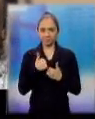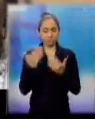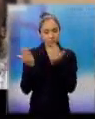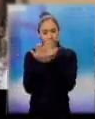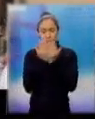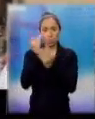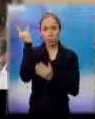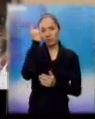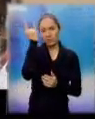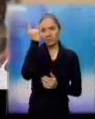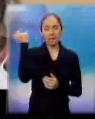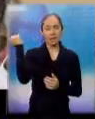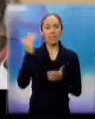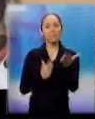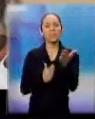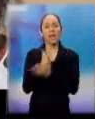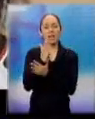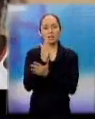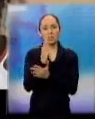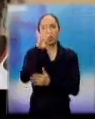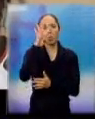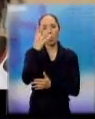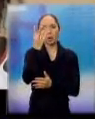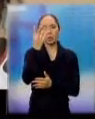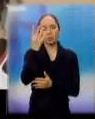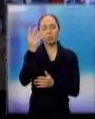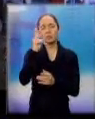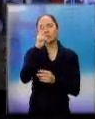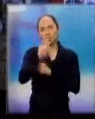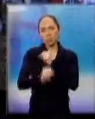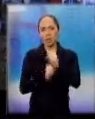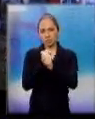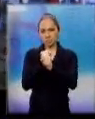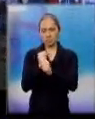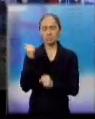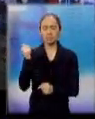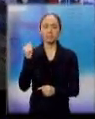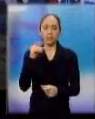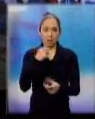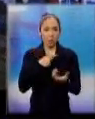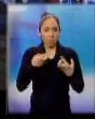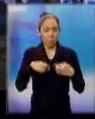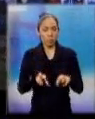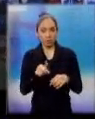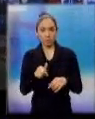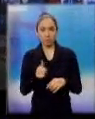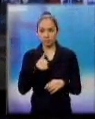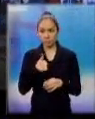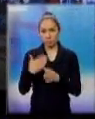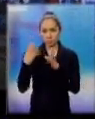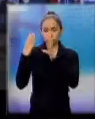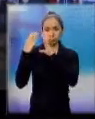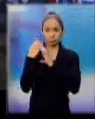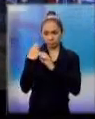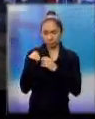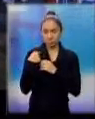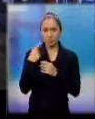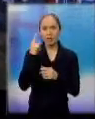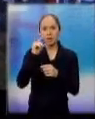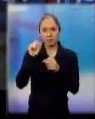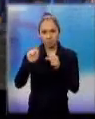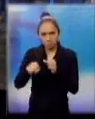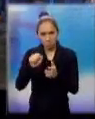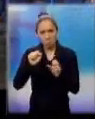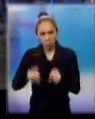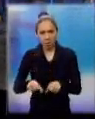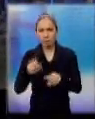Quizás que con corona o sin corona podemos hacer tantas cosas, pero llegando a este cargo podemos tocar más